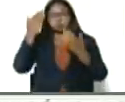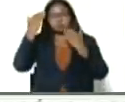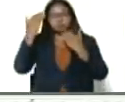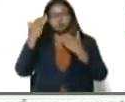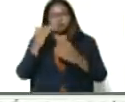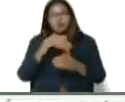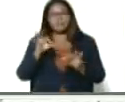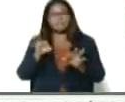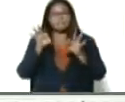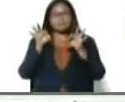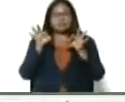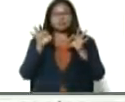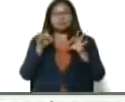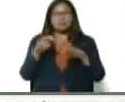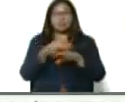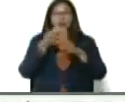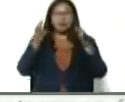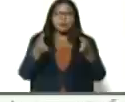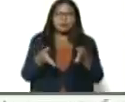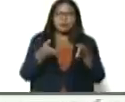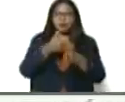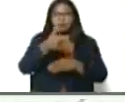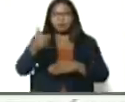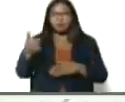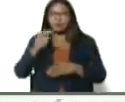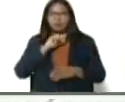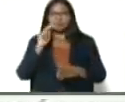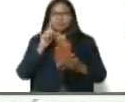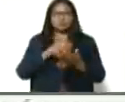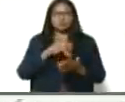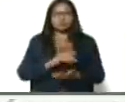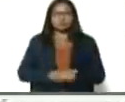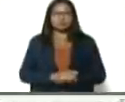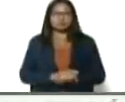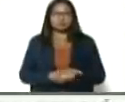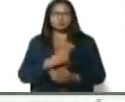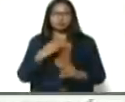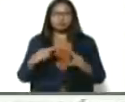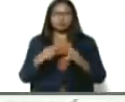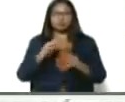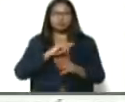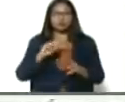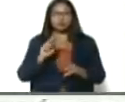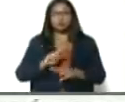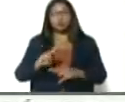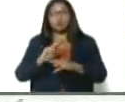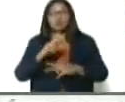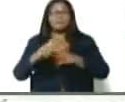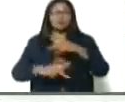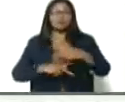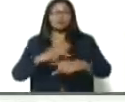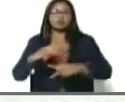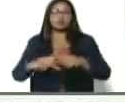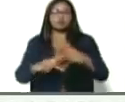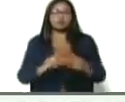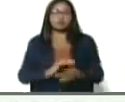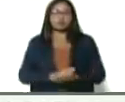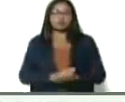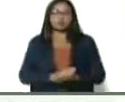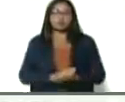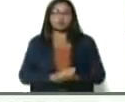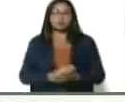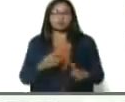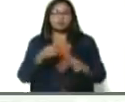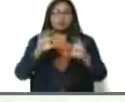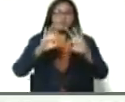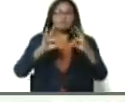en especial a la gobernadora y a los que estamos presentes. Nos encontramos en nuestra unidad de producción de trayectoria